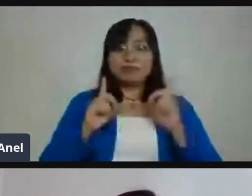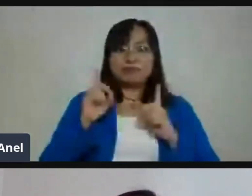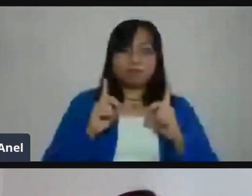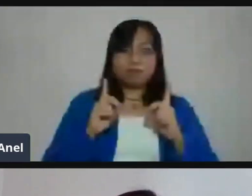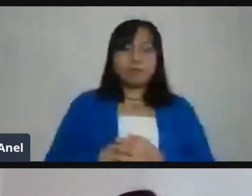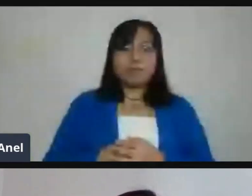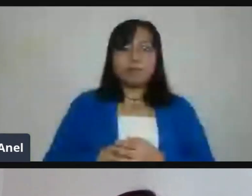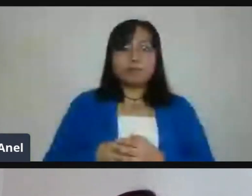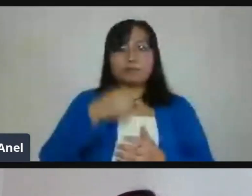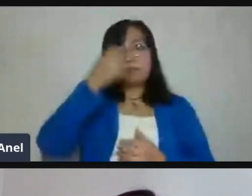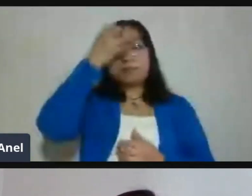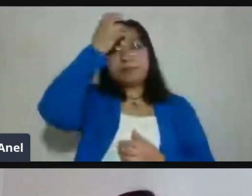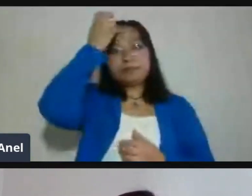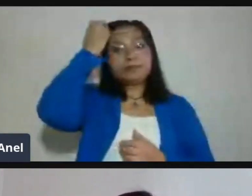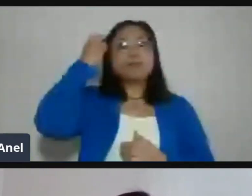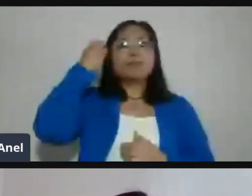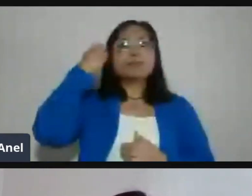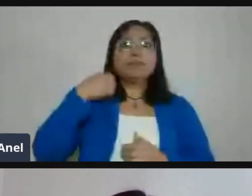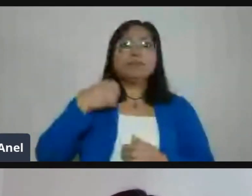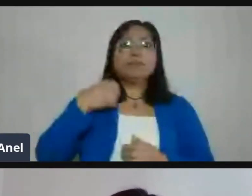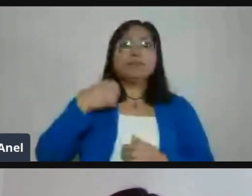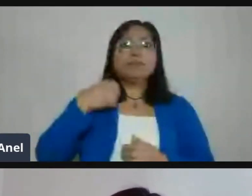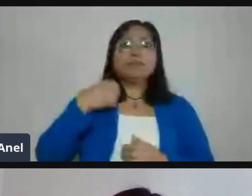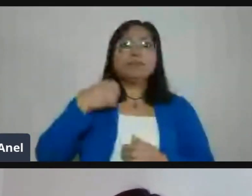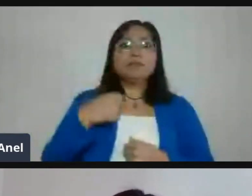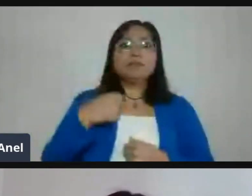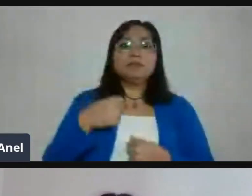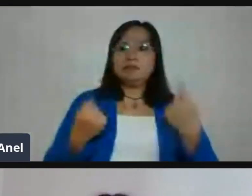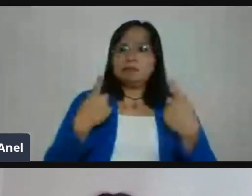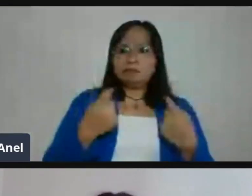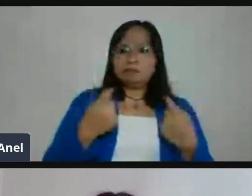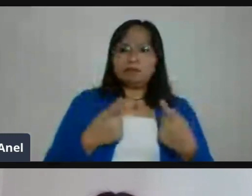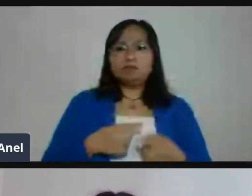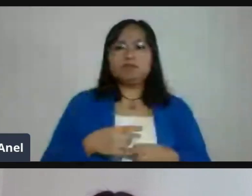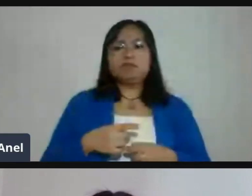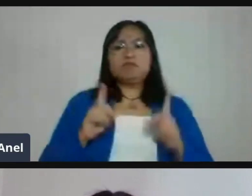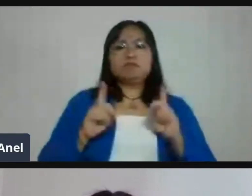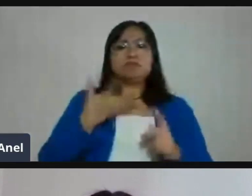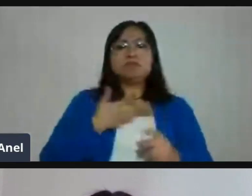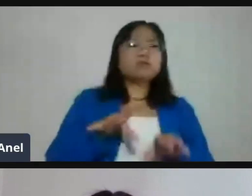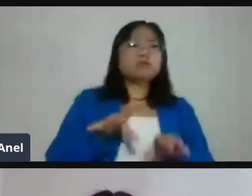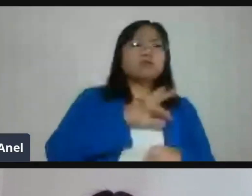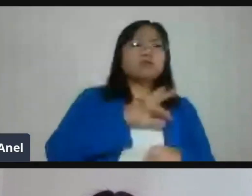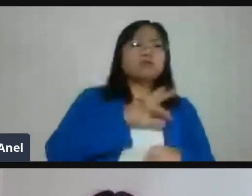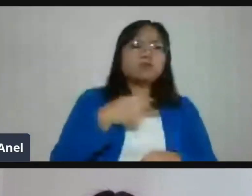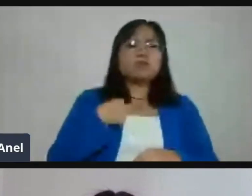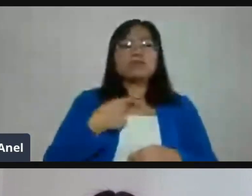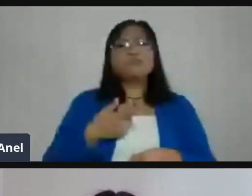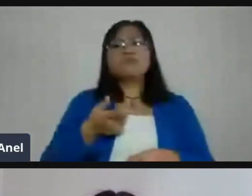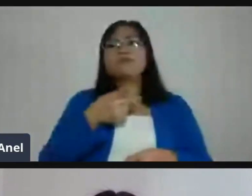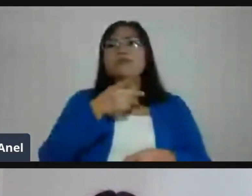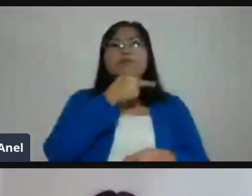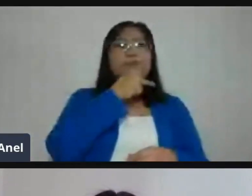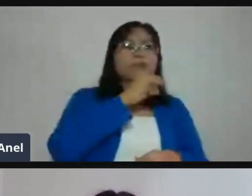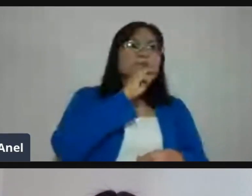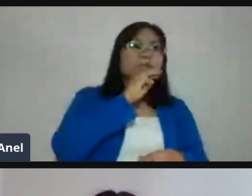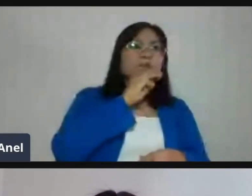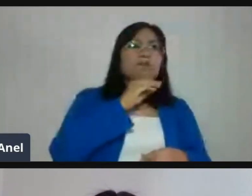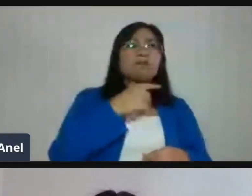concientizar a los padres de familia que el aprendizaje a distancia no es igual al aprendizaje